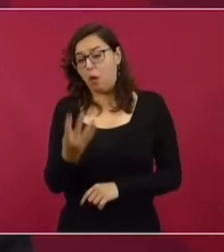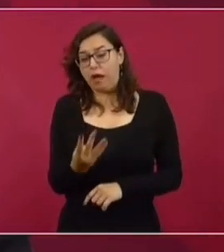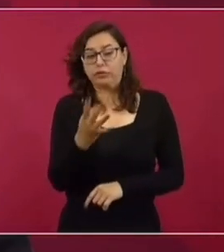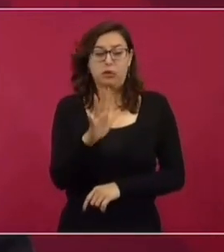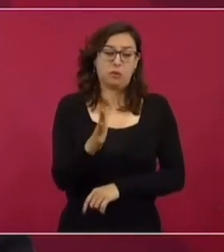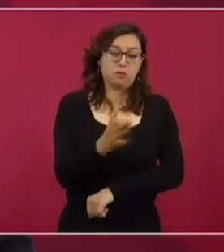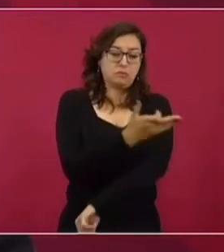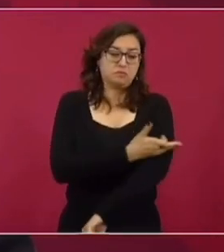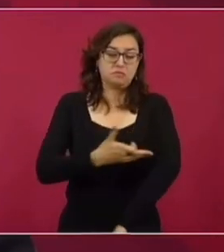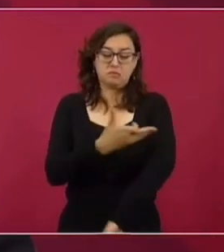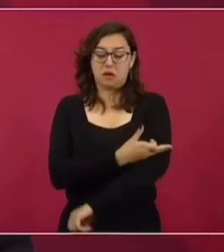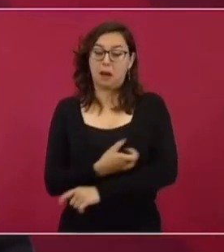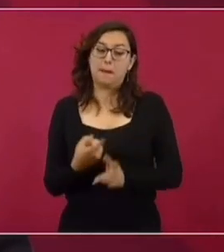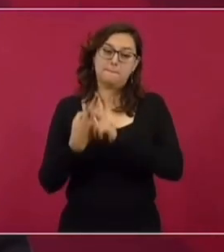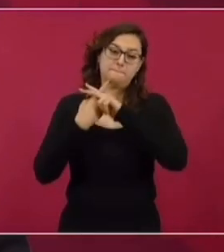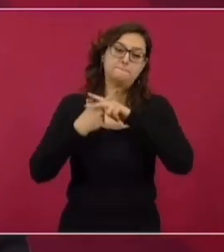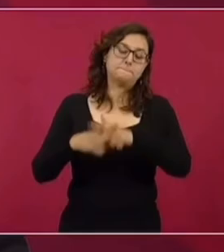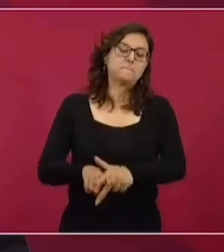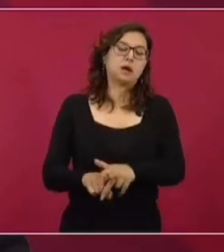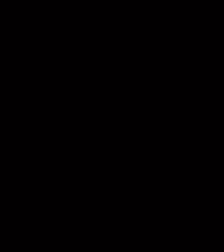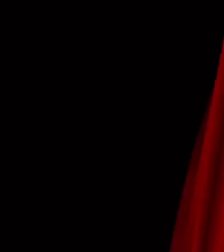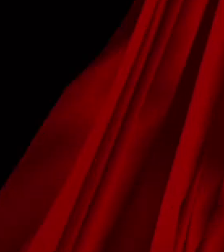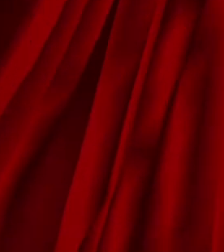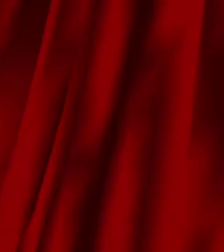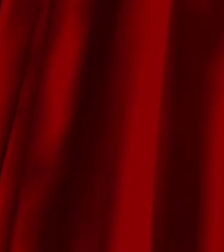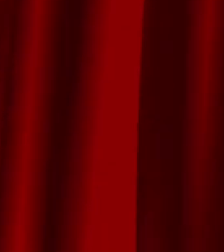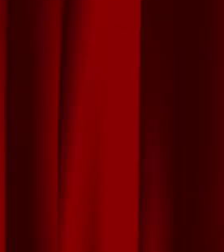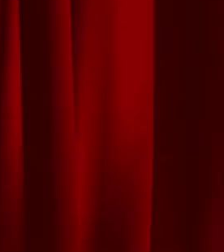los diferentes eventos.